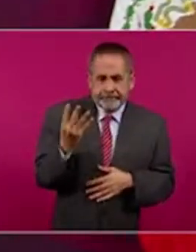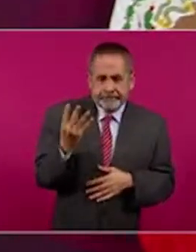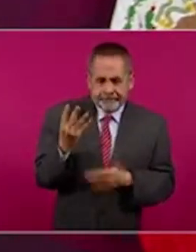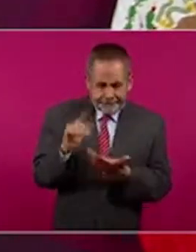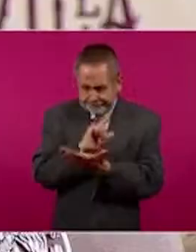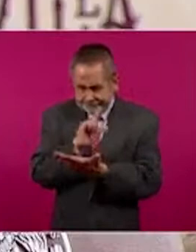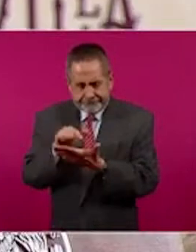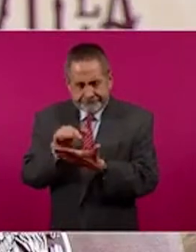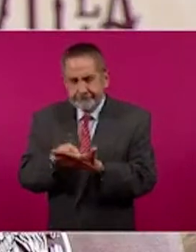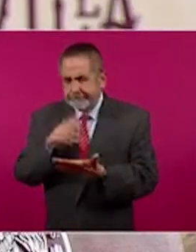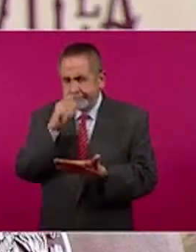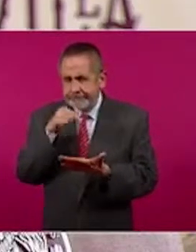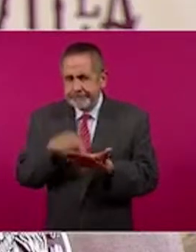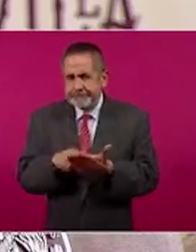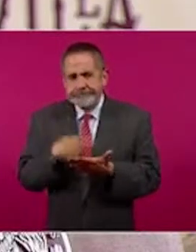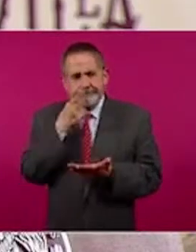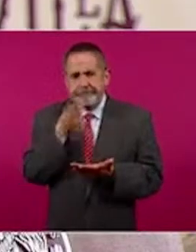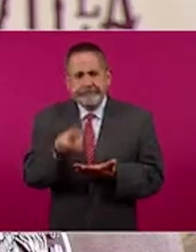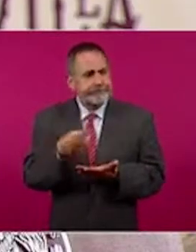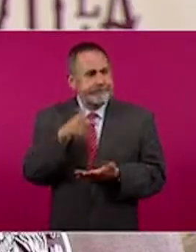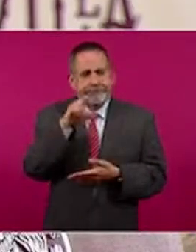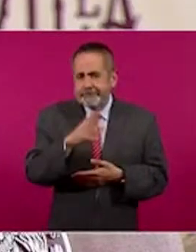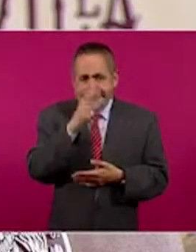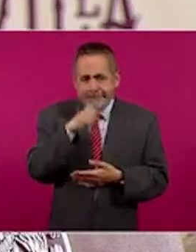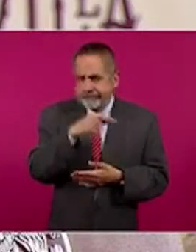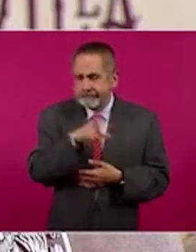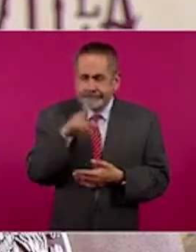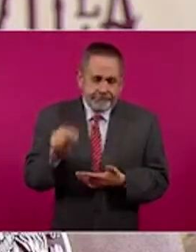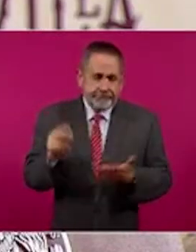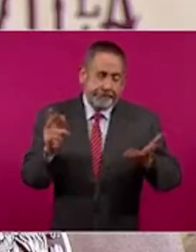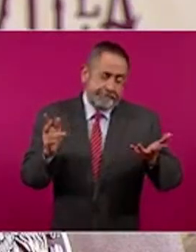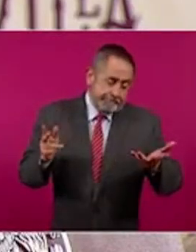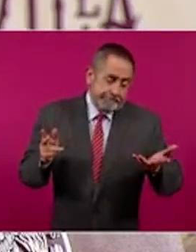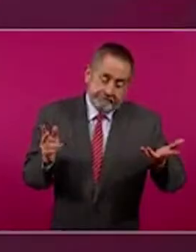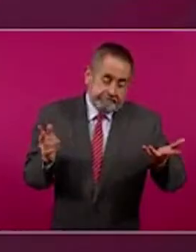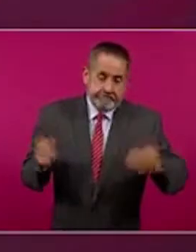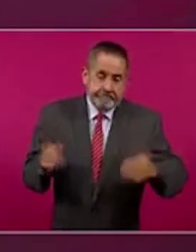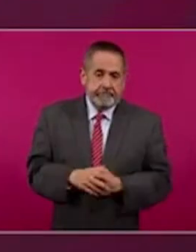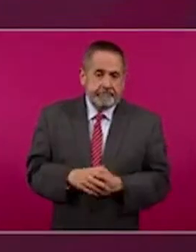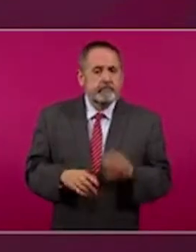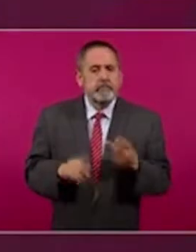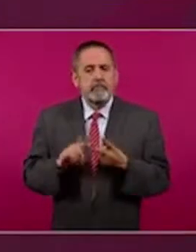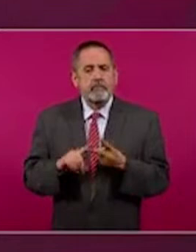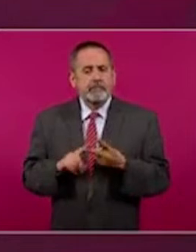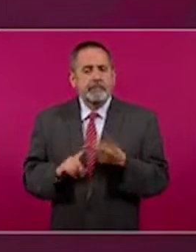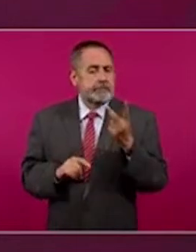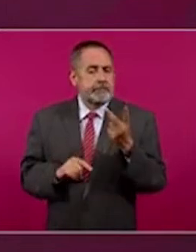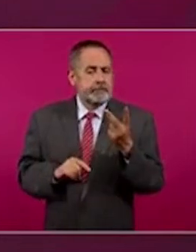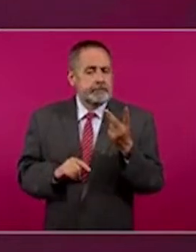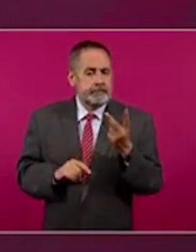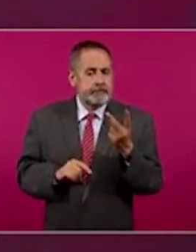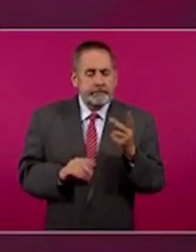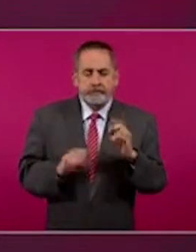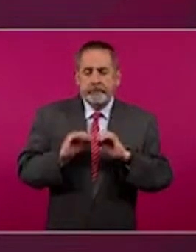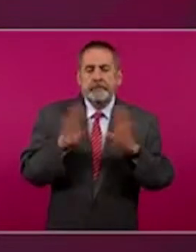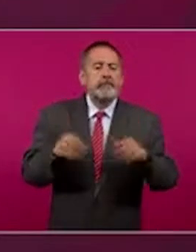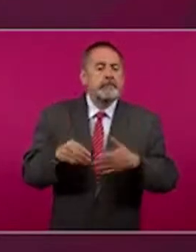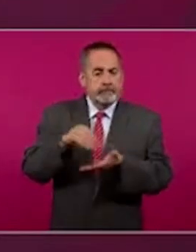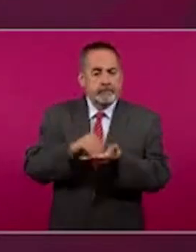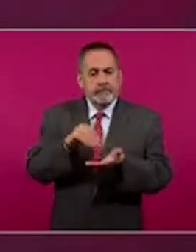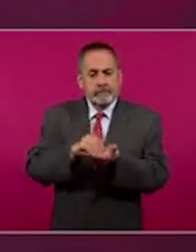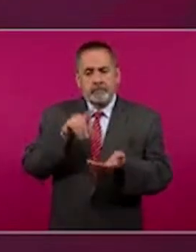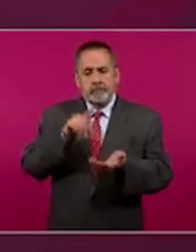de comisionados, que la misma ley no prevé. Segundo, pues evidentemente continúan